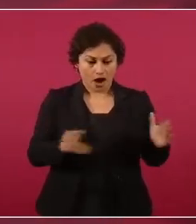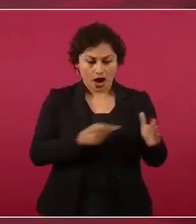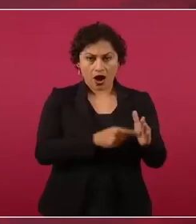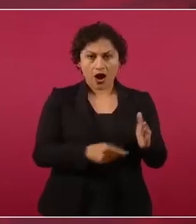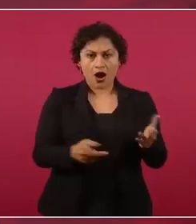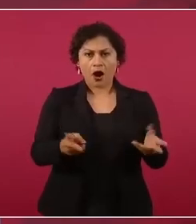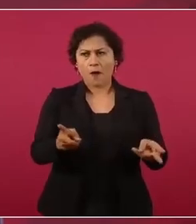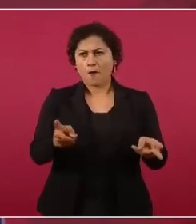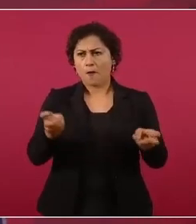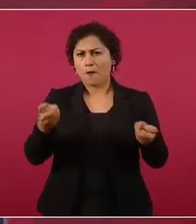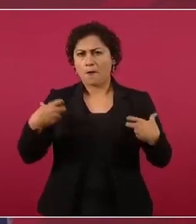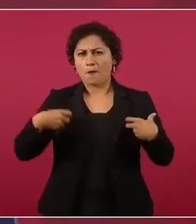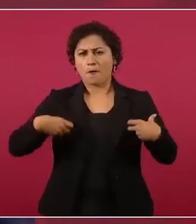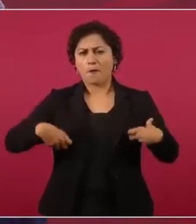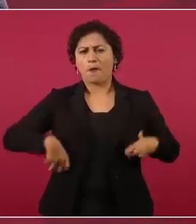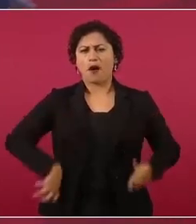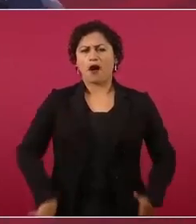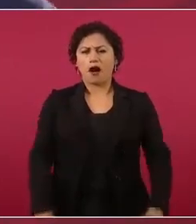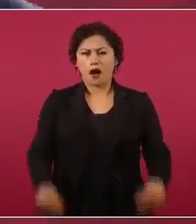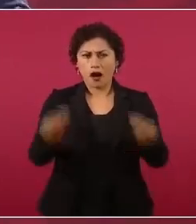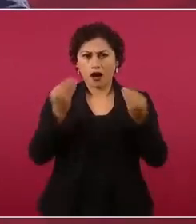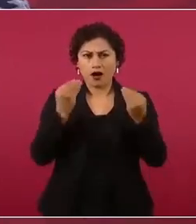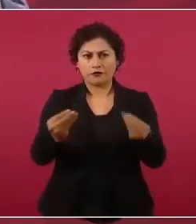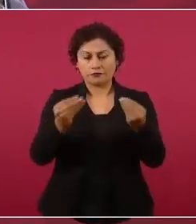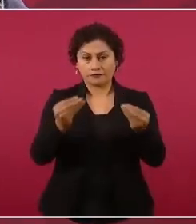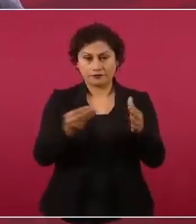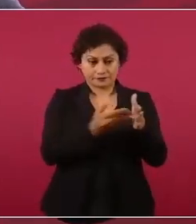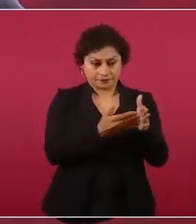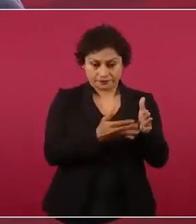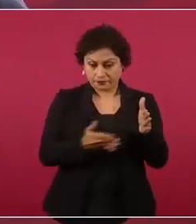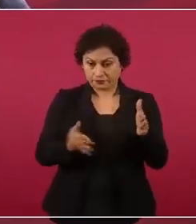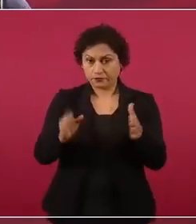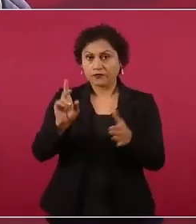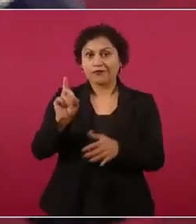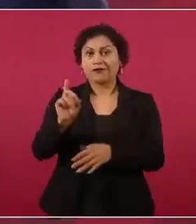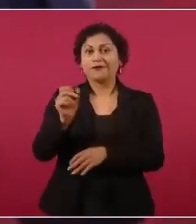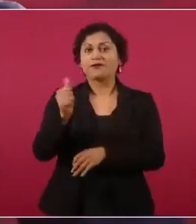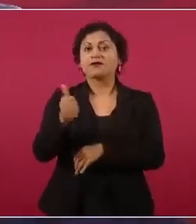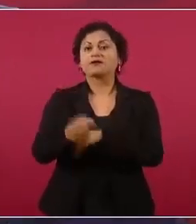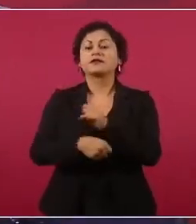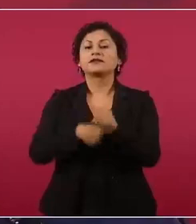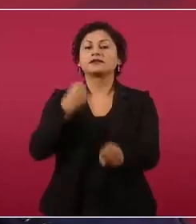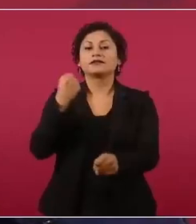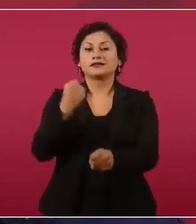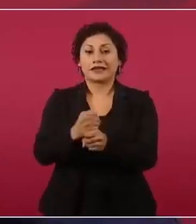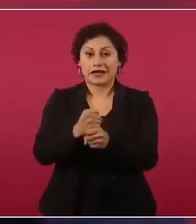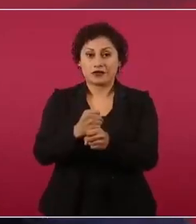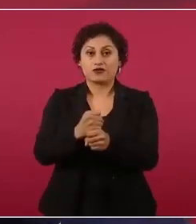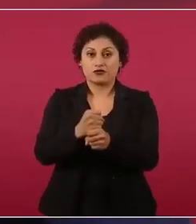Nunca, en esos 36 años, saquearon